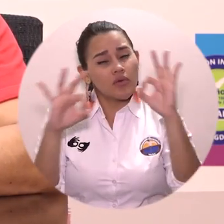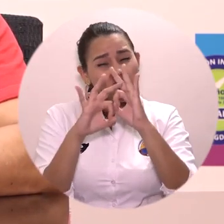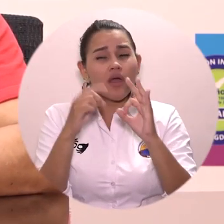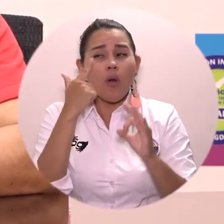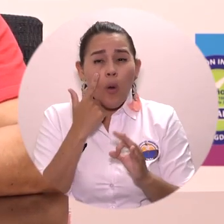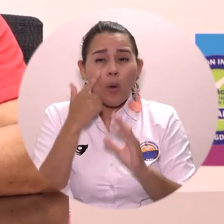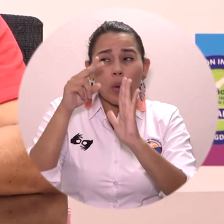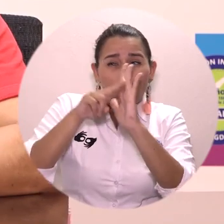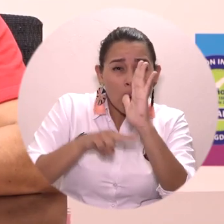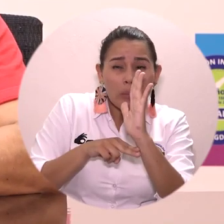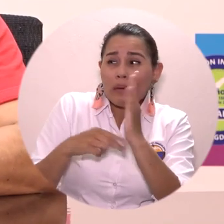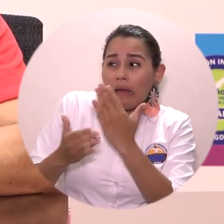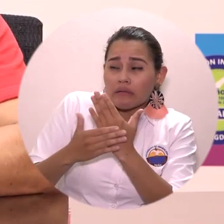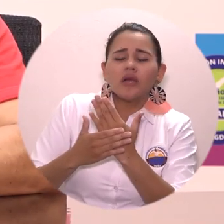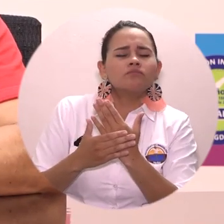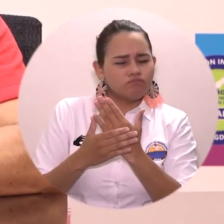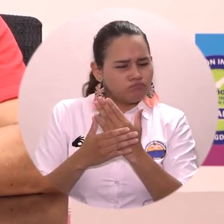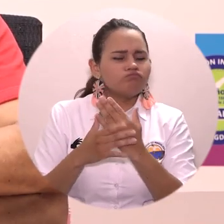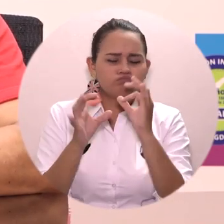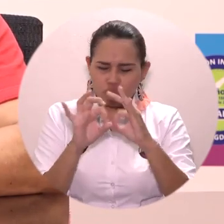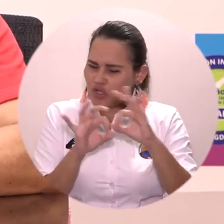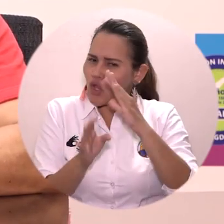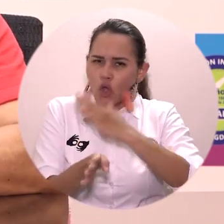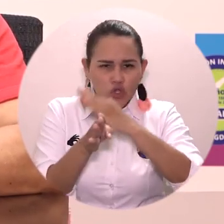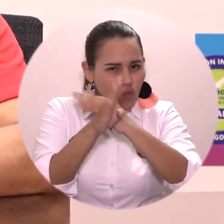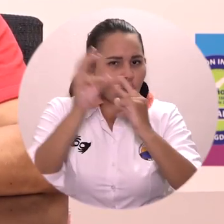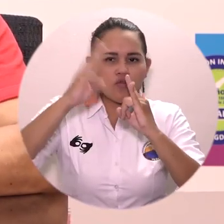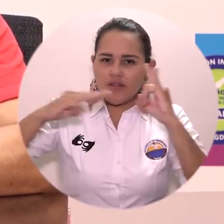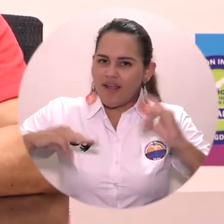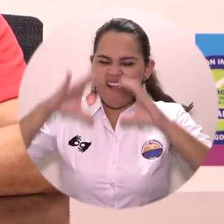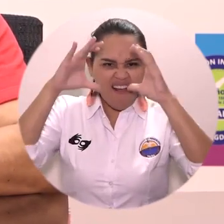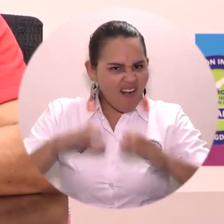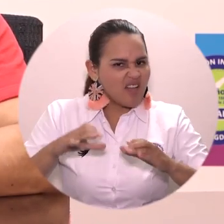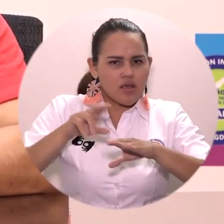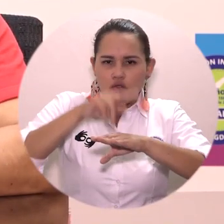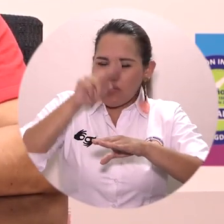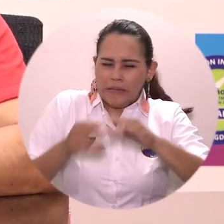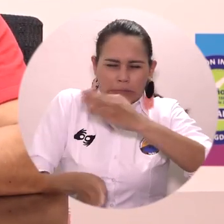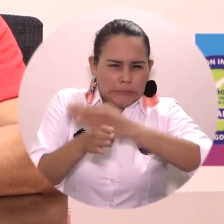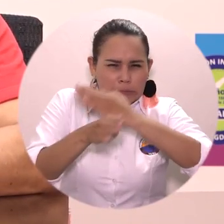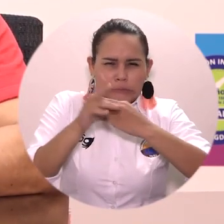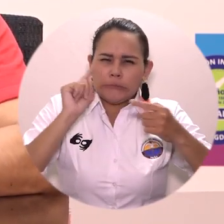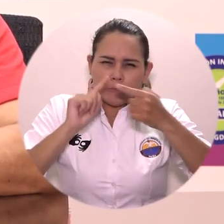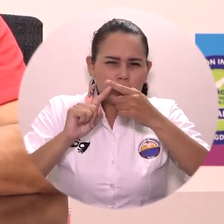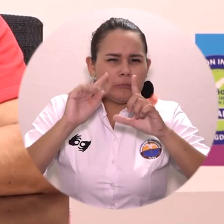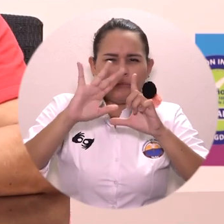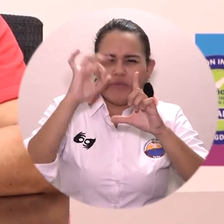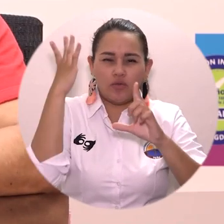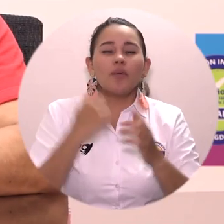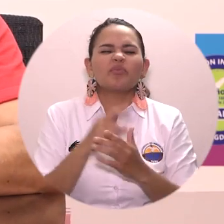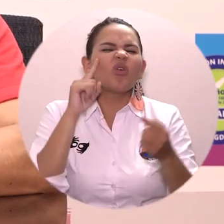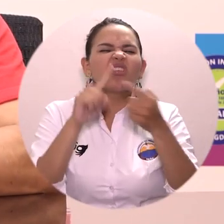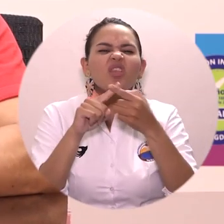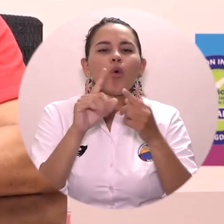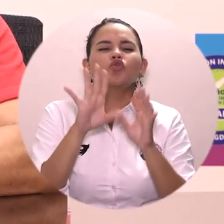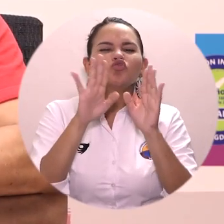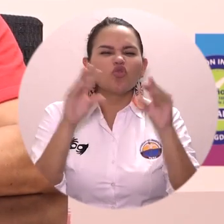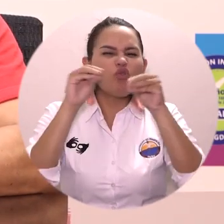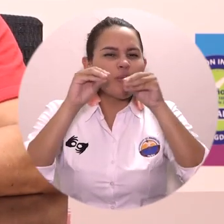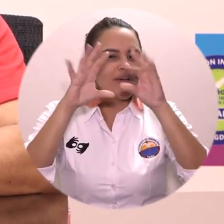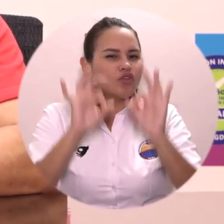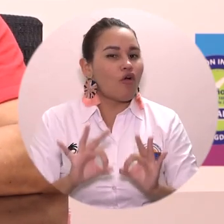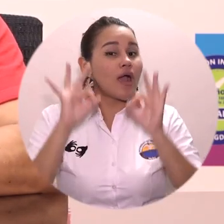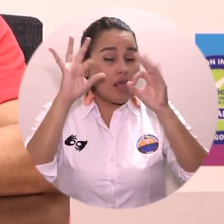disposición que tenemos, mientras las normas lo permitan, de seguir funcionando como universidad para garantizar no solo la calidad de la